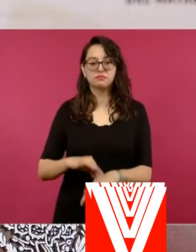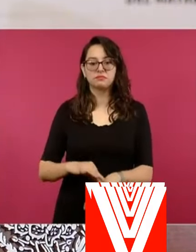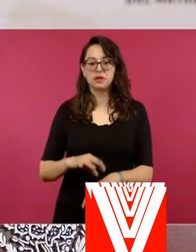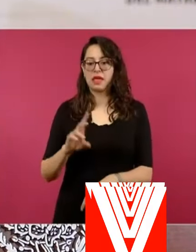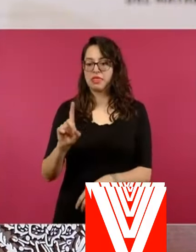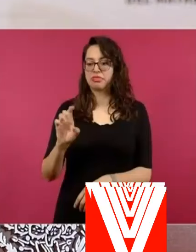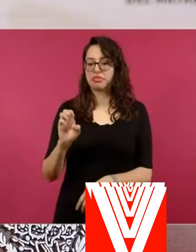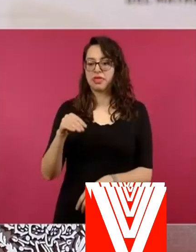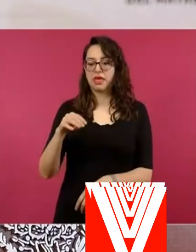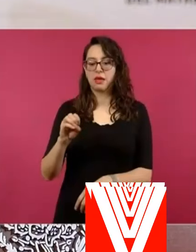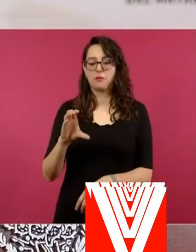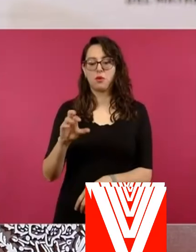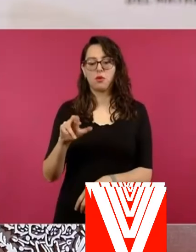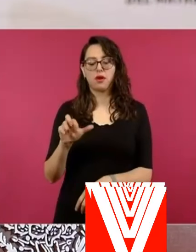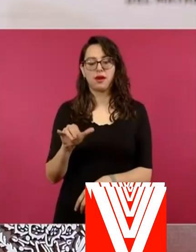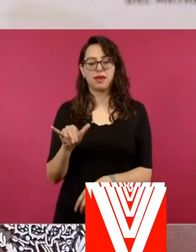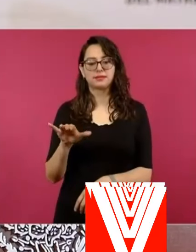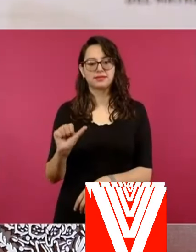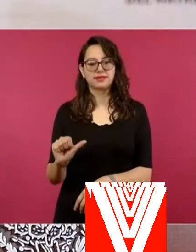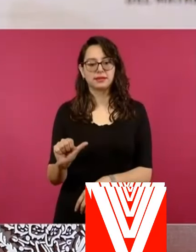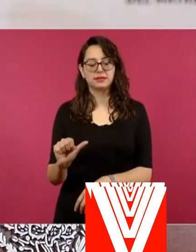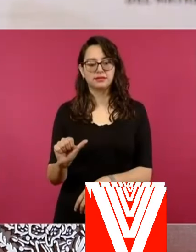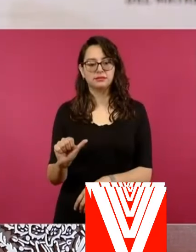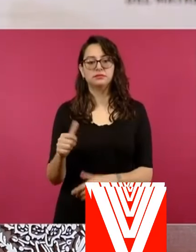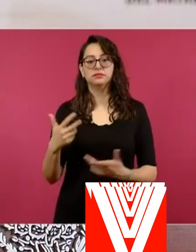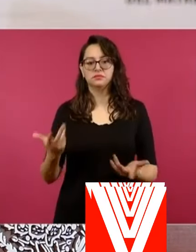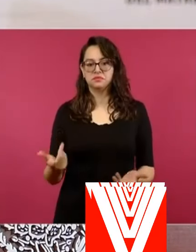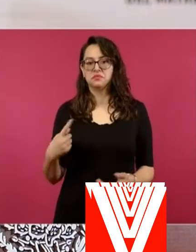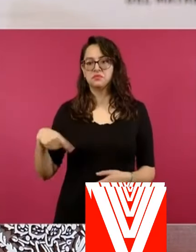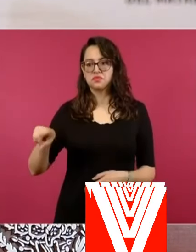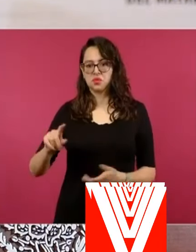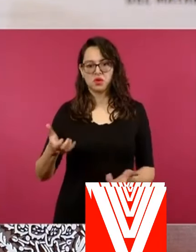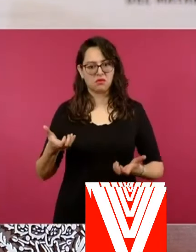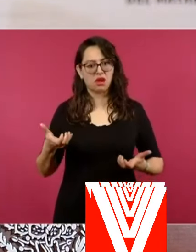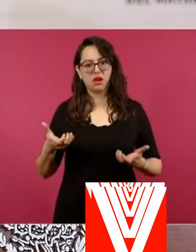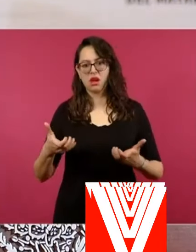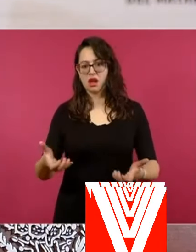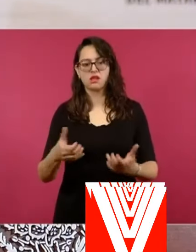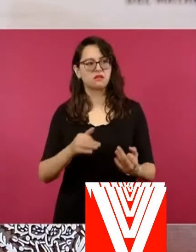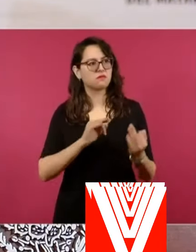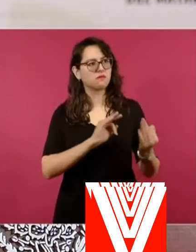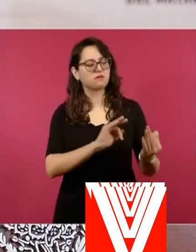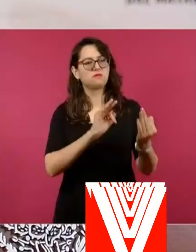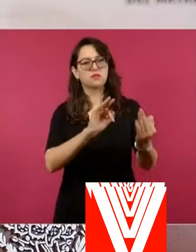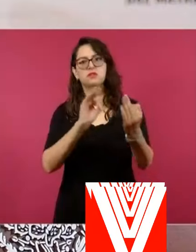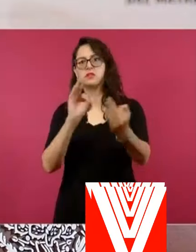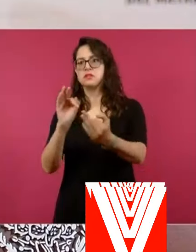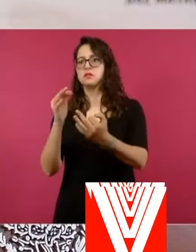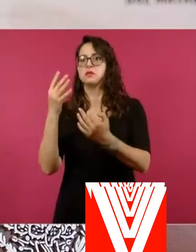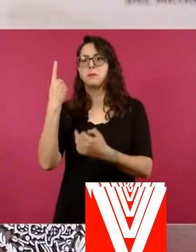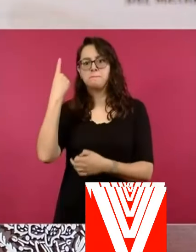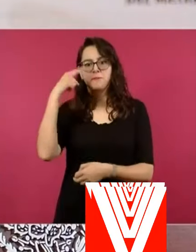dando la cara, luchando por otros.